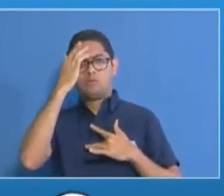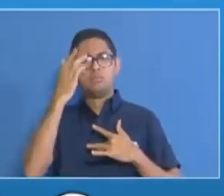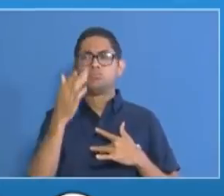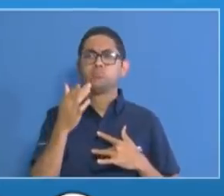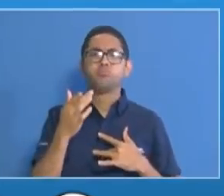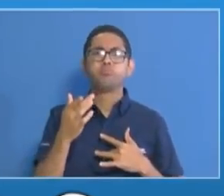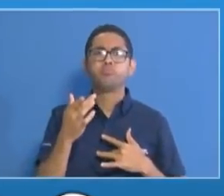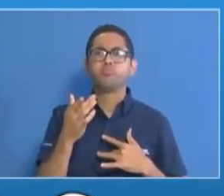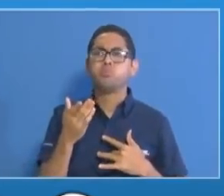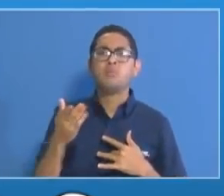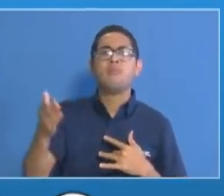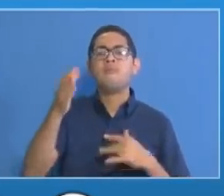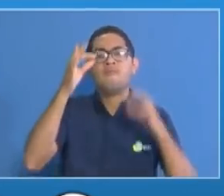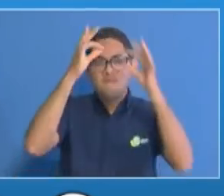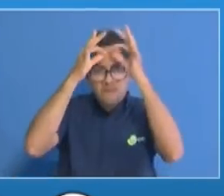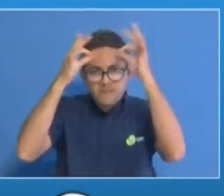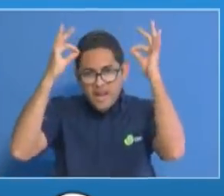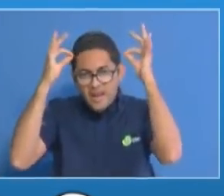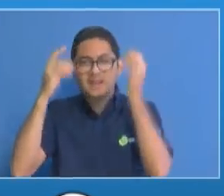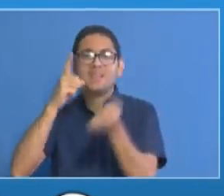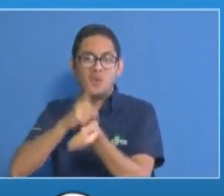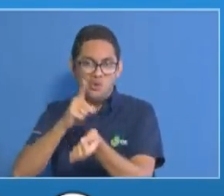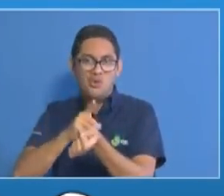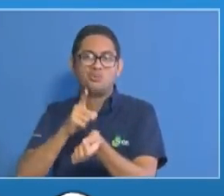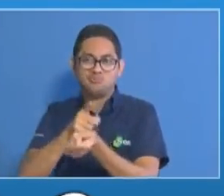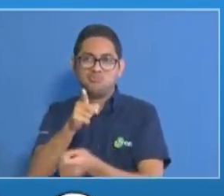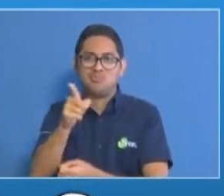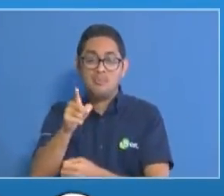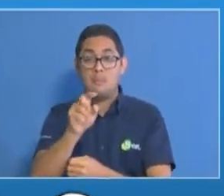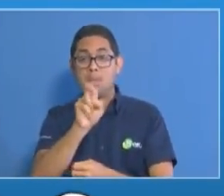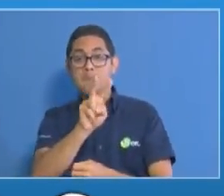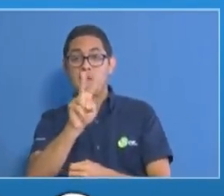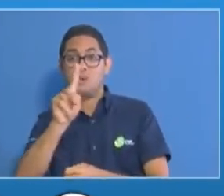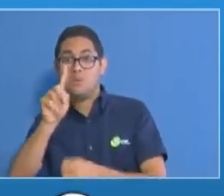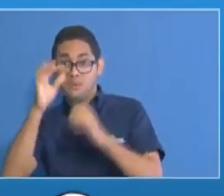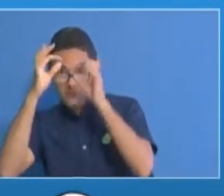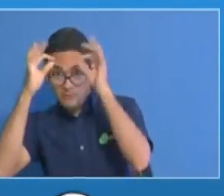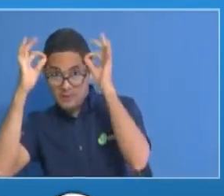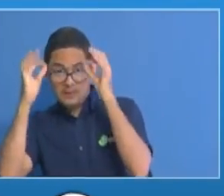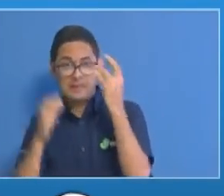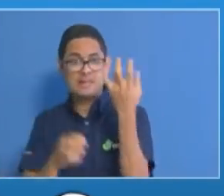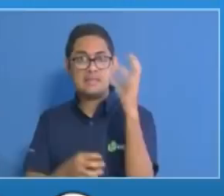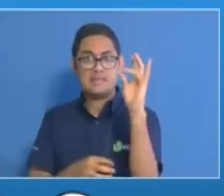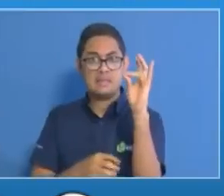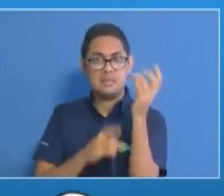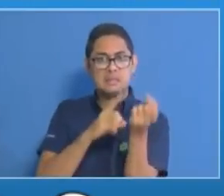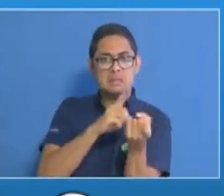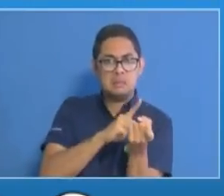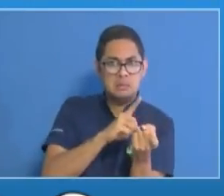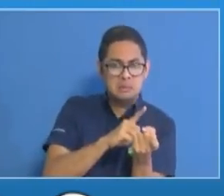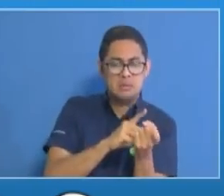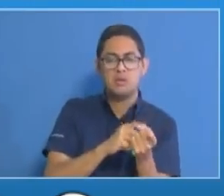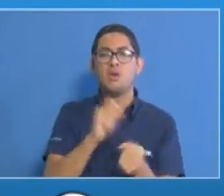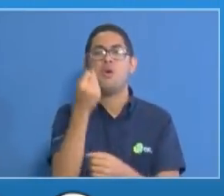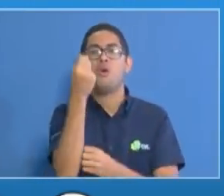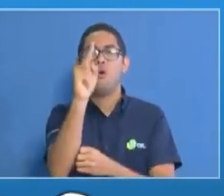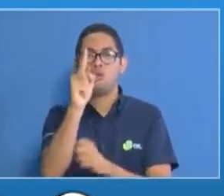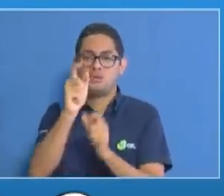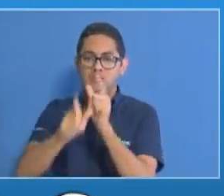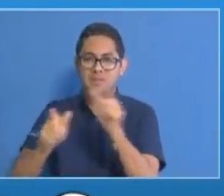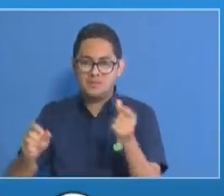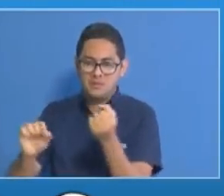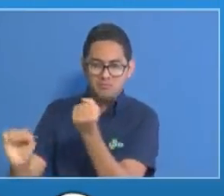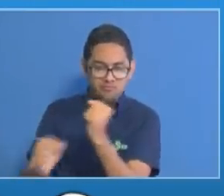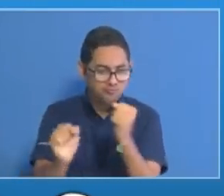han sido enfermeras y médicos. 21 enfermeras, 17 médicos, 11 aseadores, 8